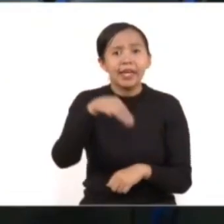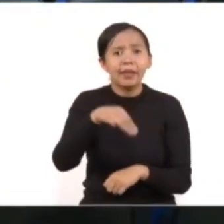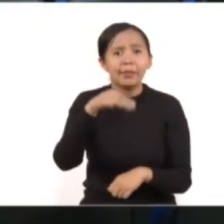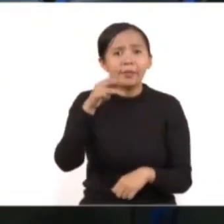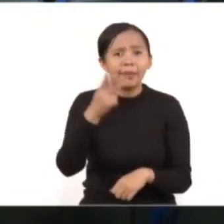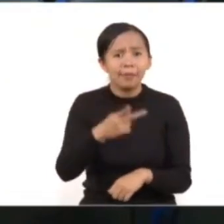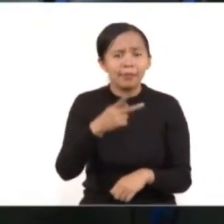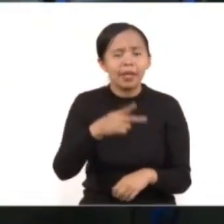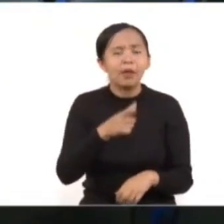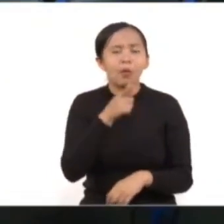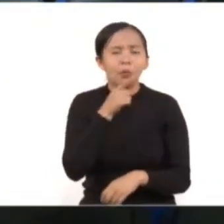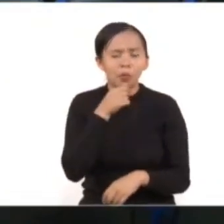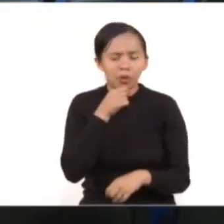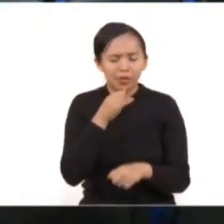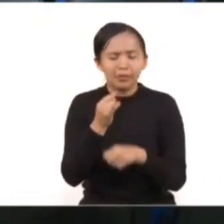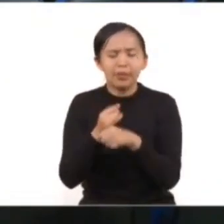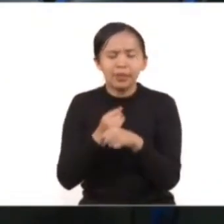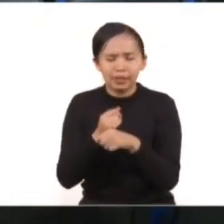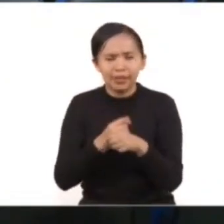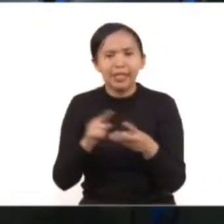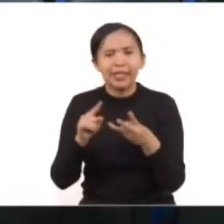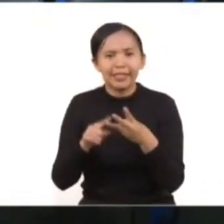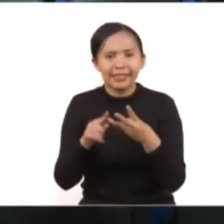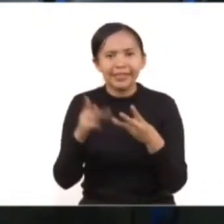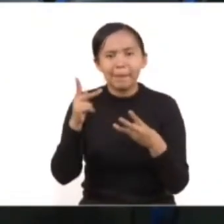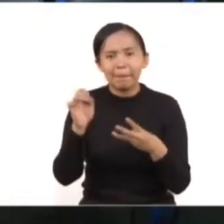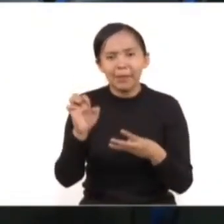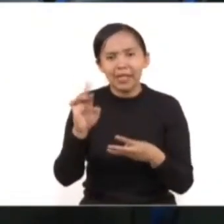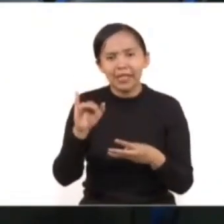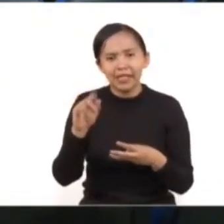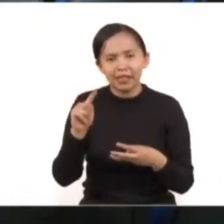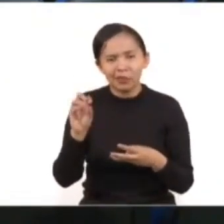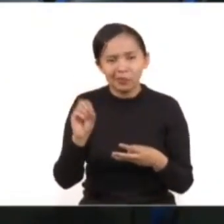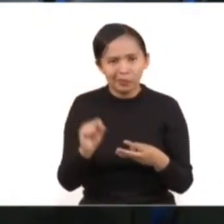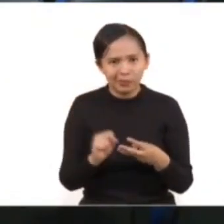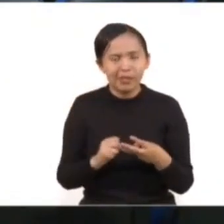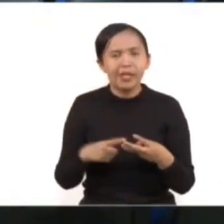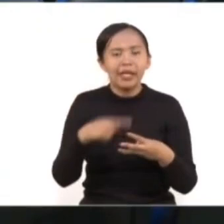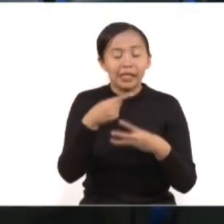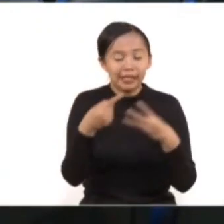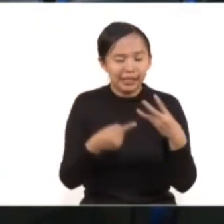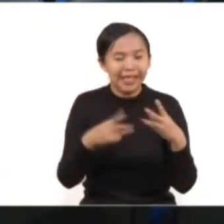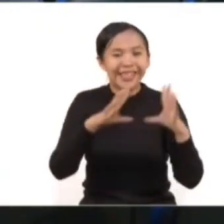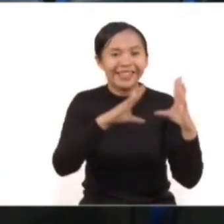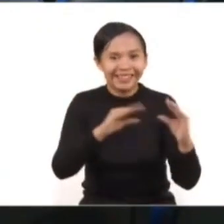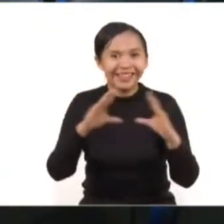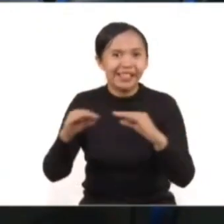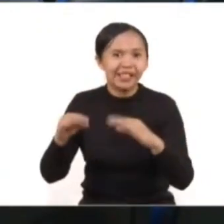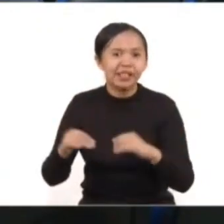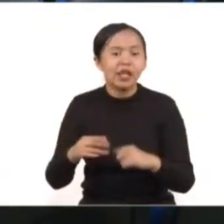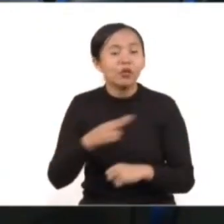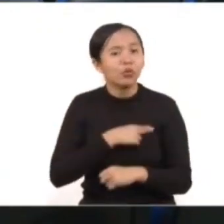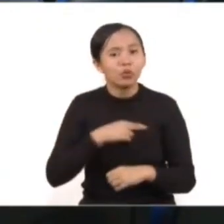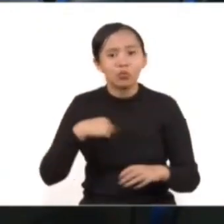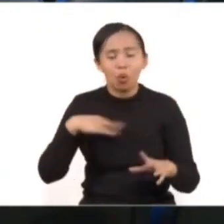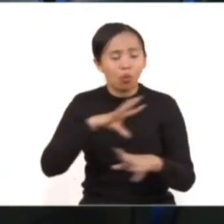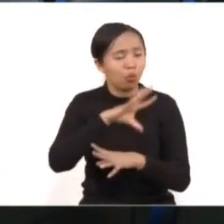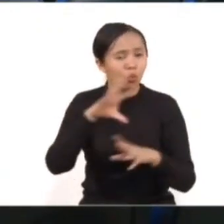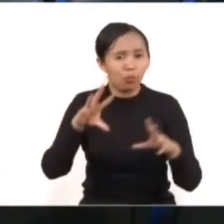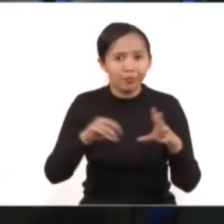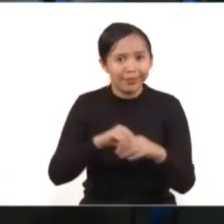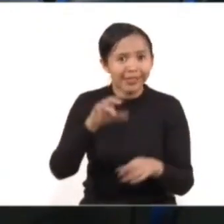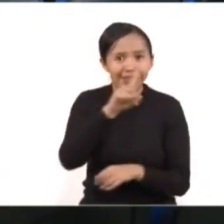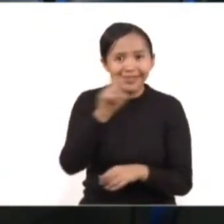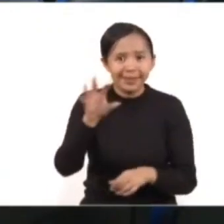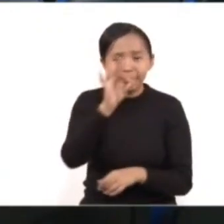públicos, policías de investigación y peritos. La capacitación la hemos concluido al 100 por ciento